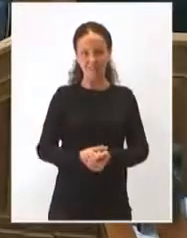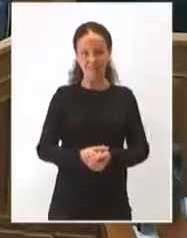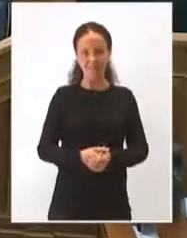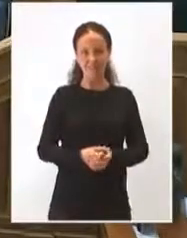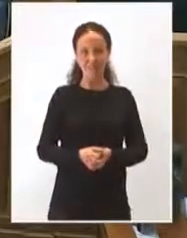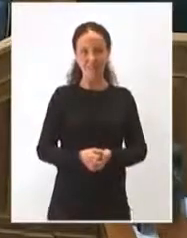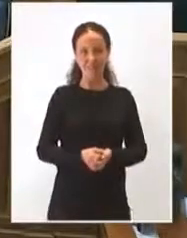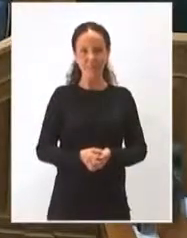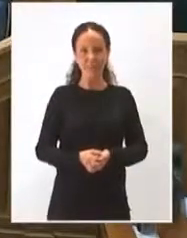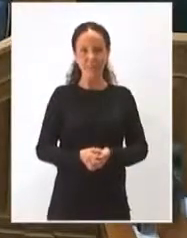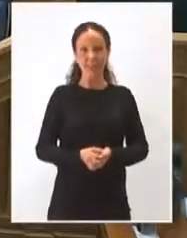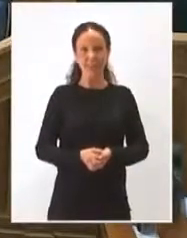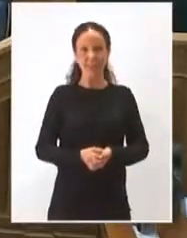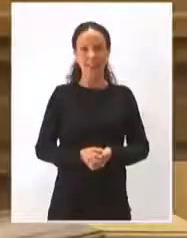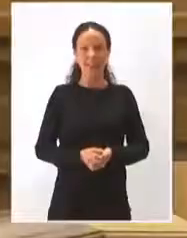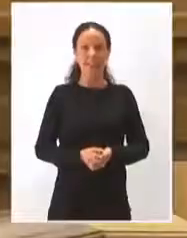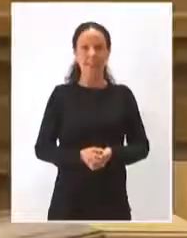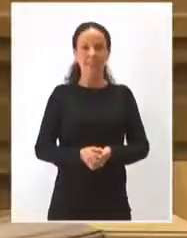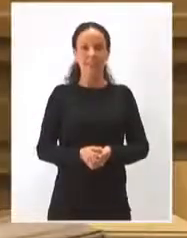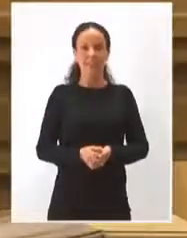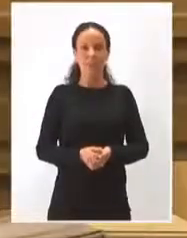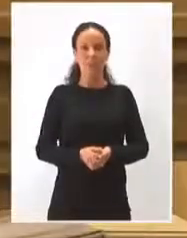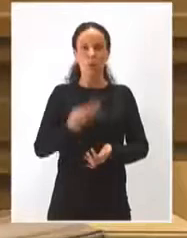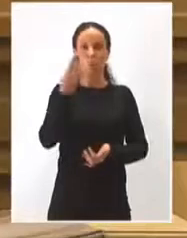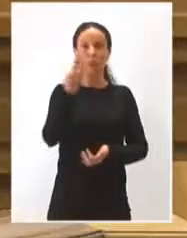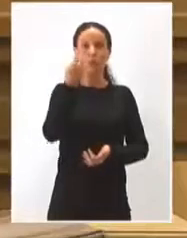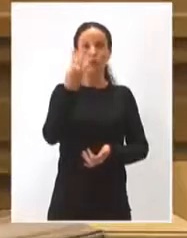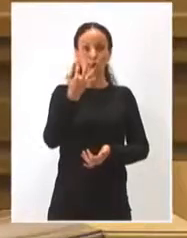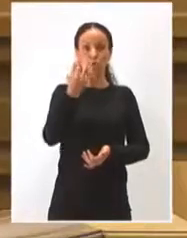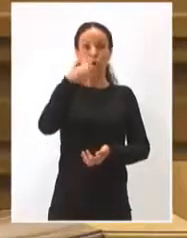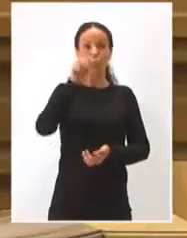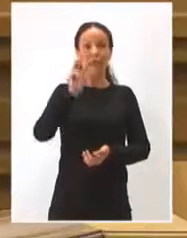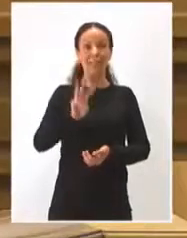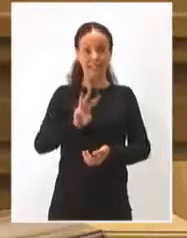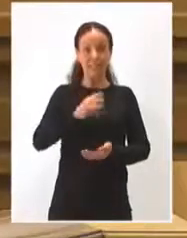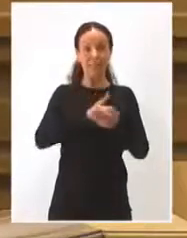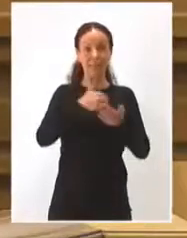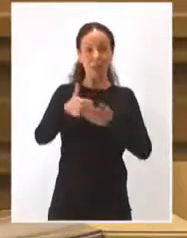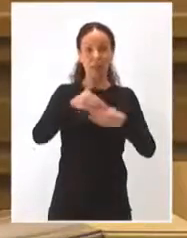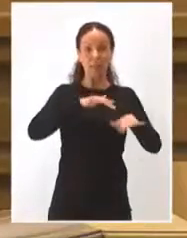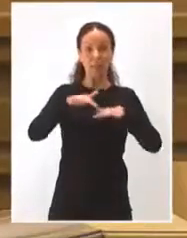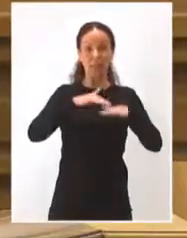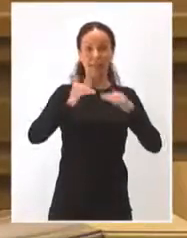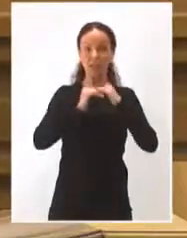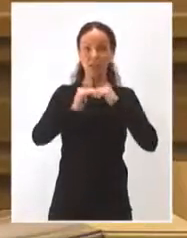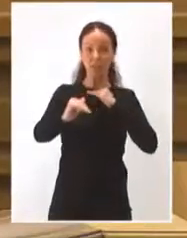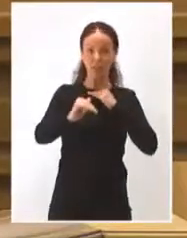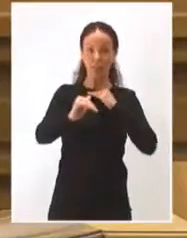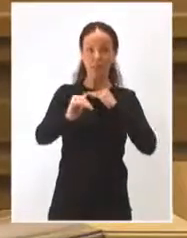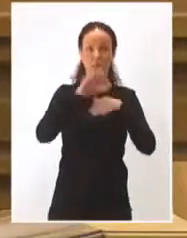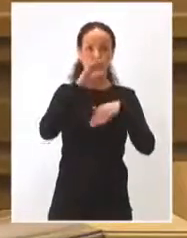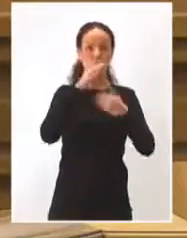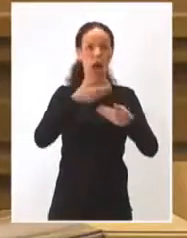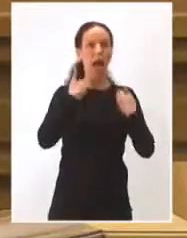,3 millones en movilidad sostenible con ayudas que